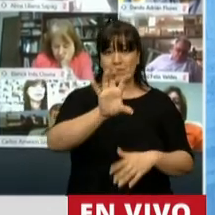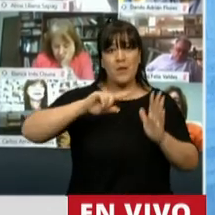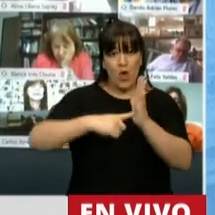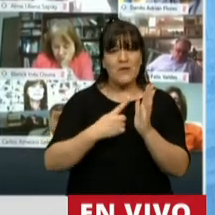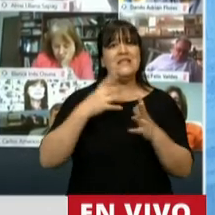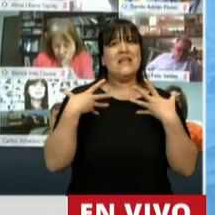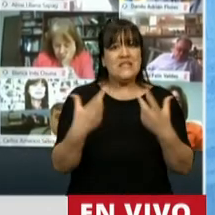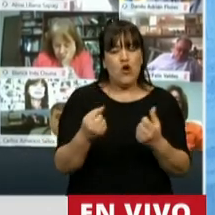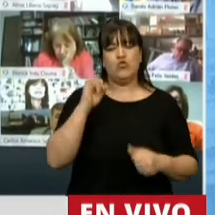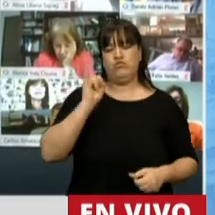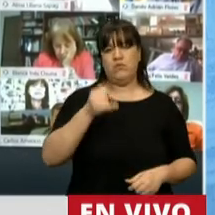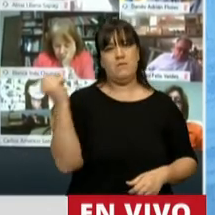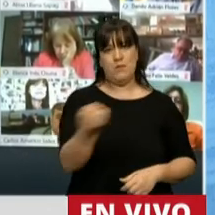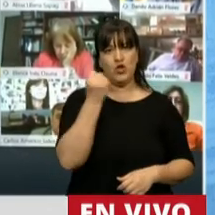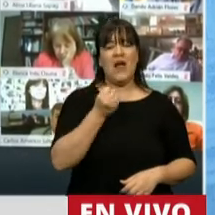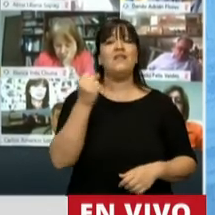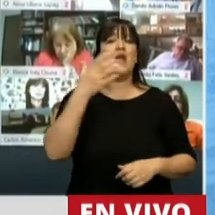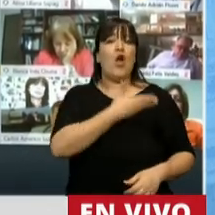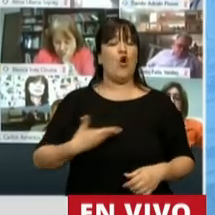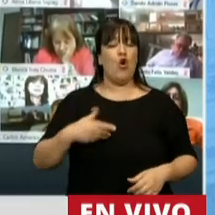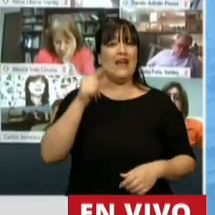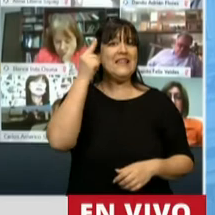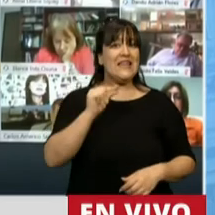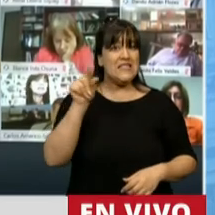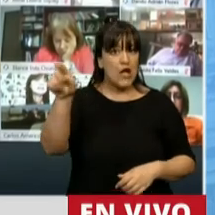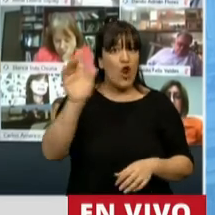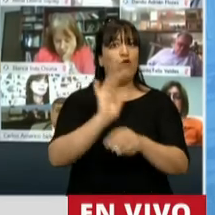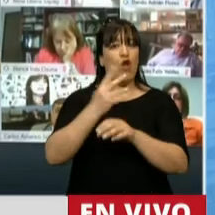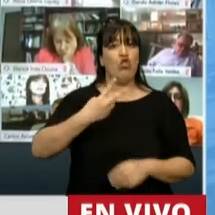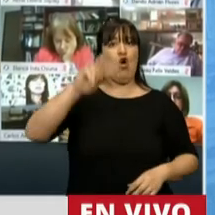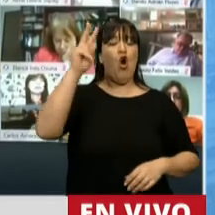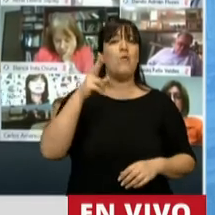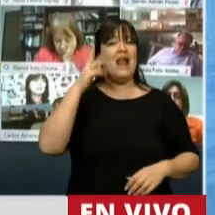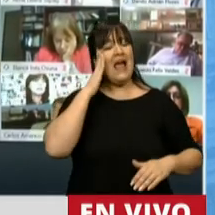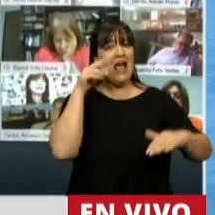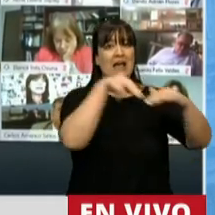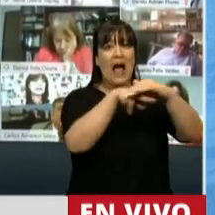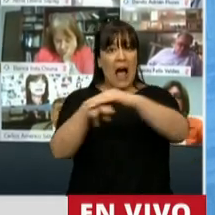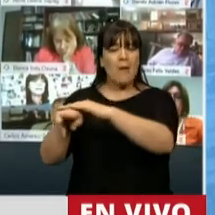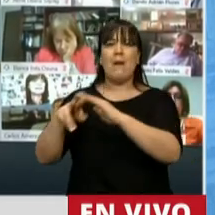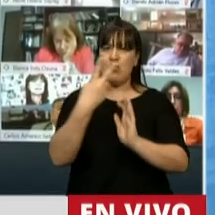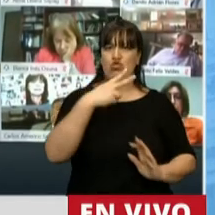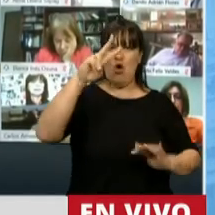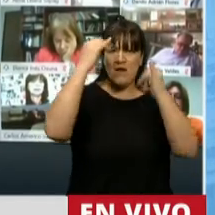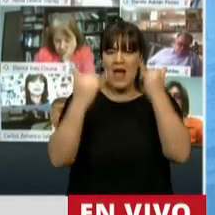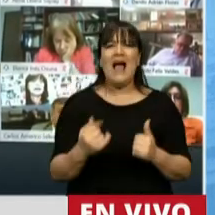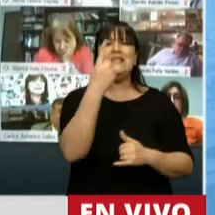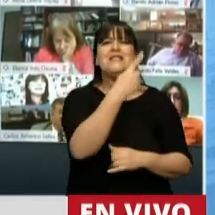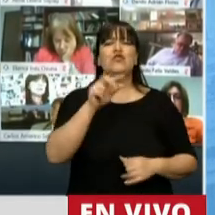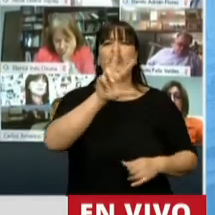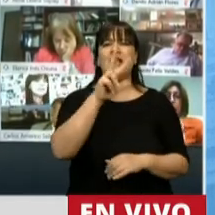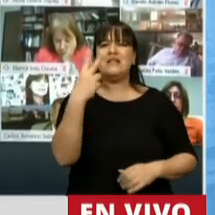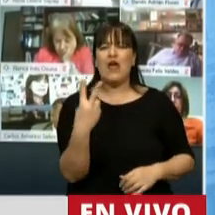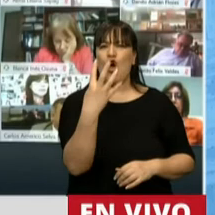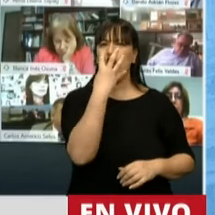sí importa. El gobernador Kicillof incrementó al doble las camas de internación. Adquirió 1.132 respiradores